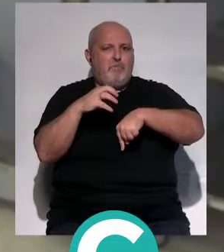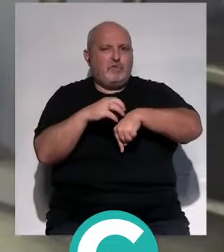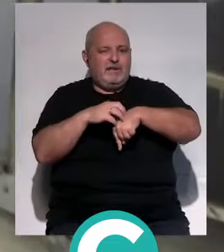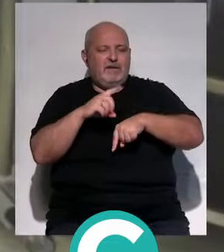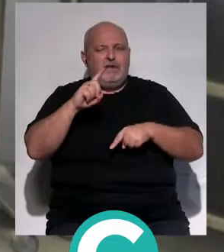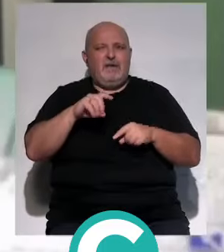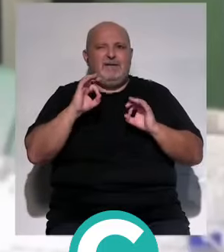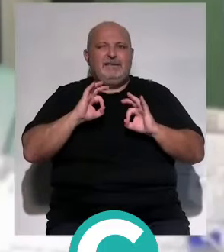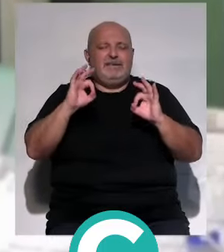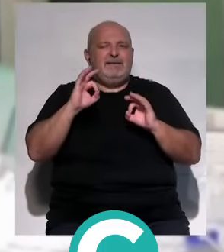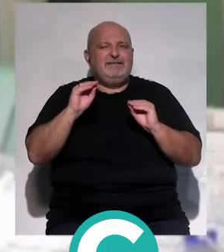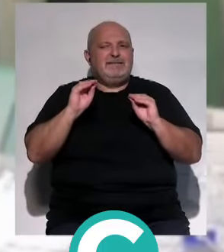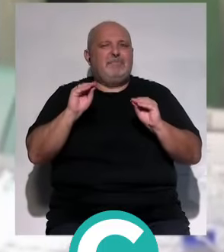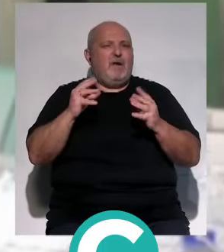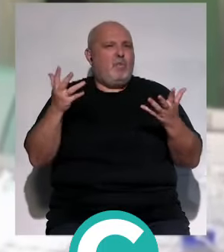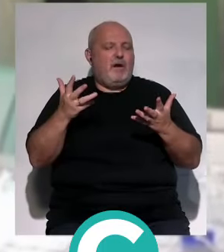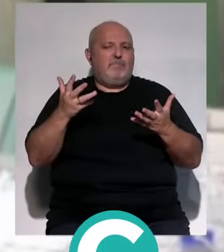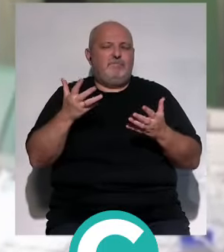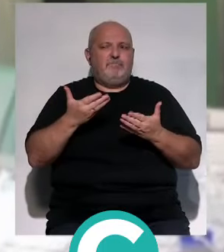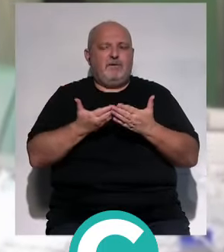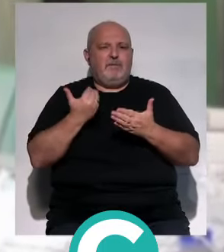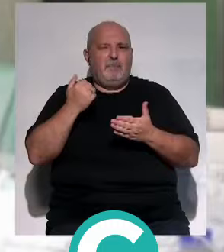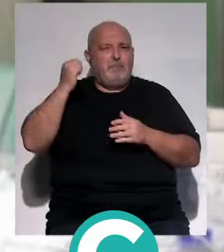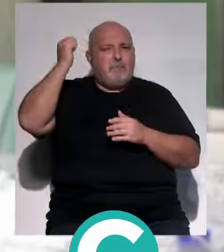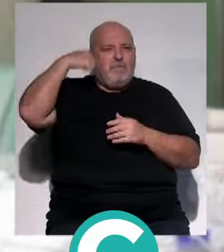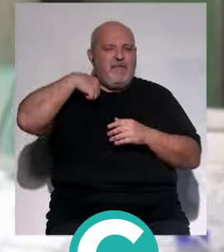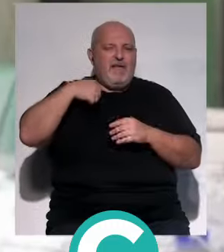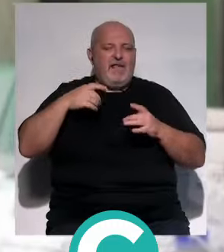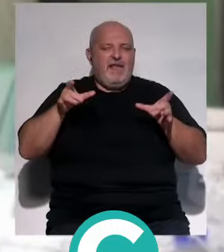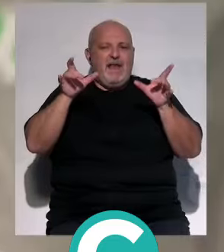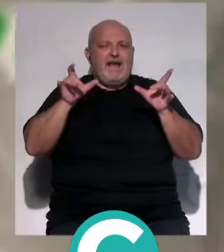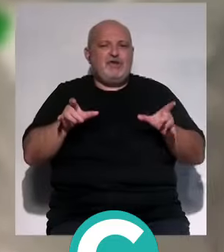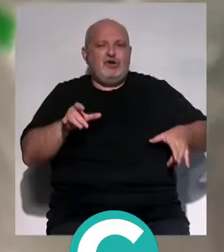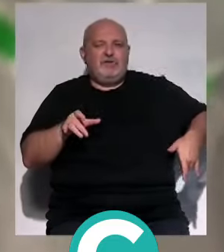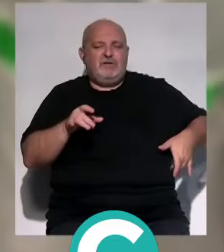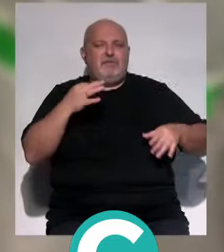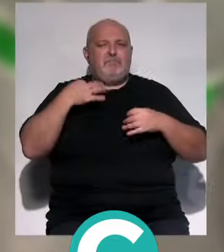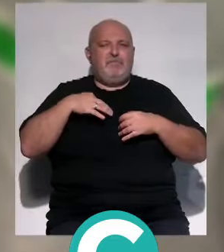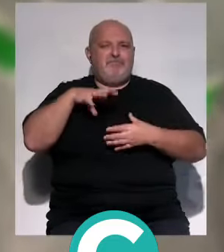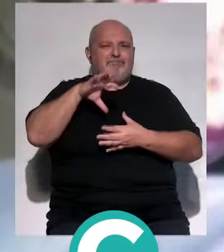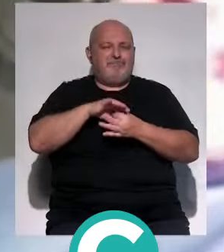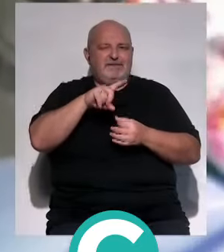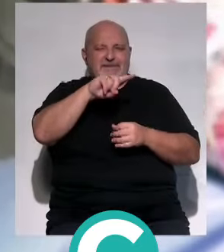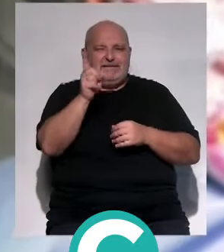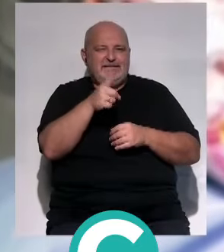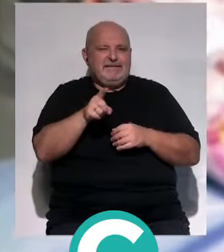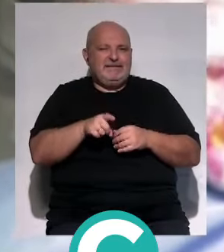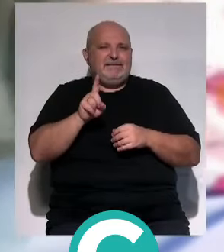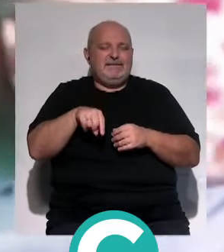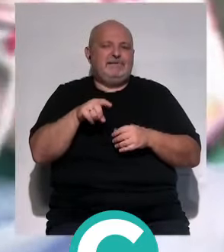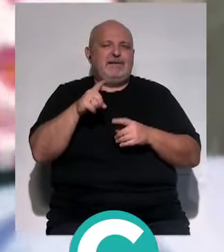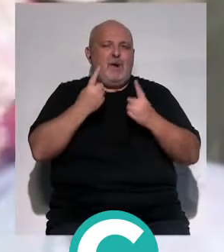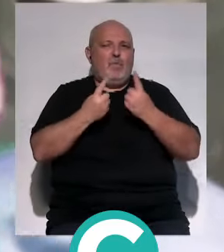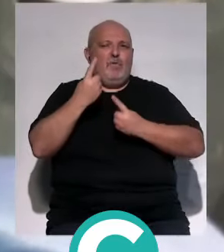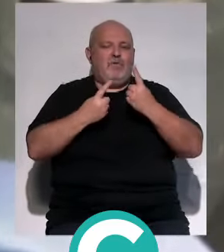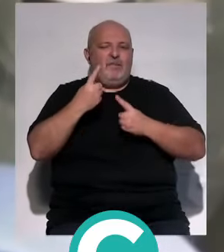y también de forma muy destacada para la extracción de piedras en el riñón o el tracto urinario, así como para la solución de